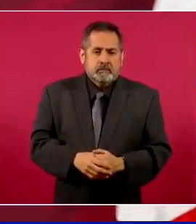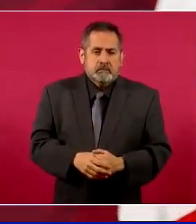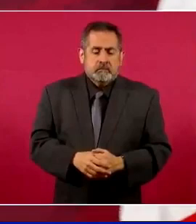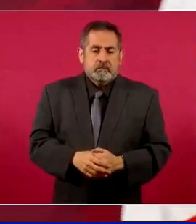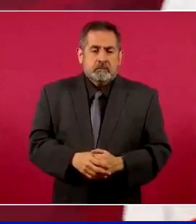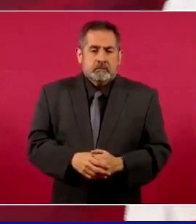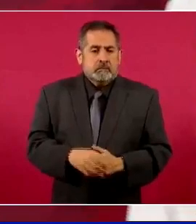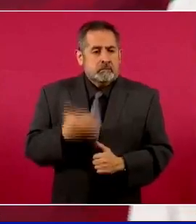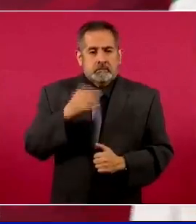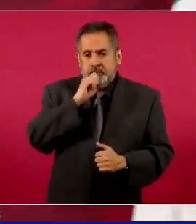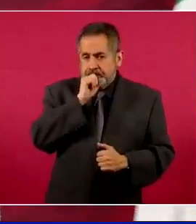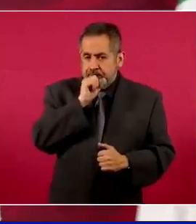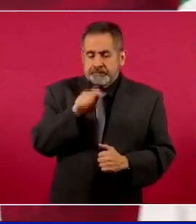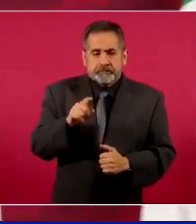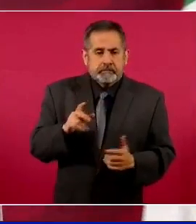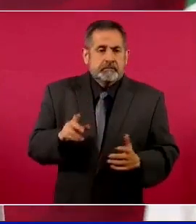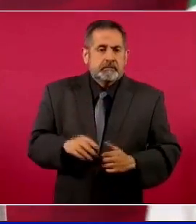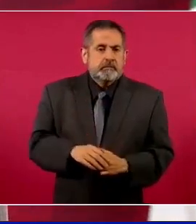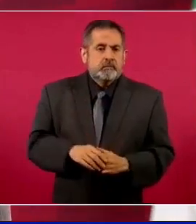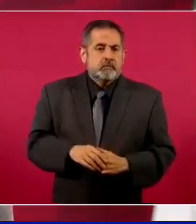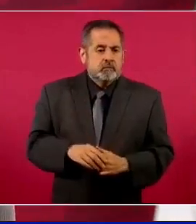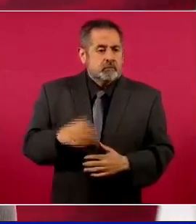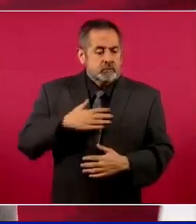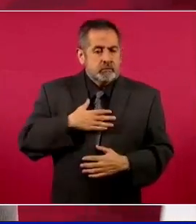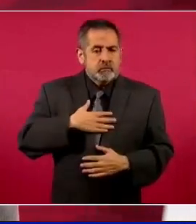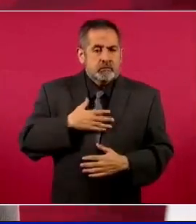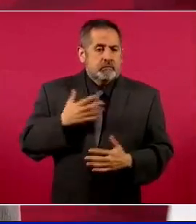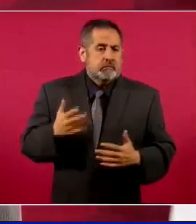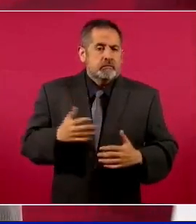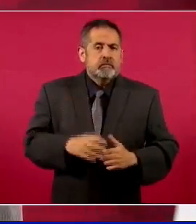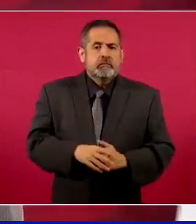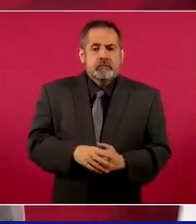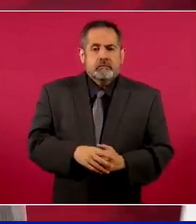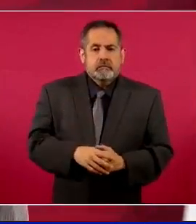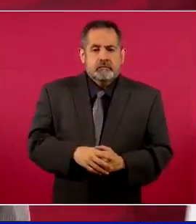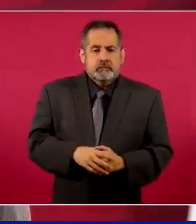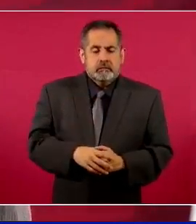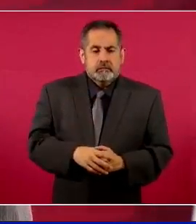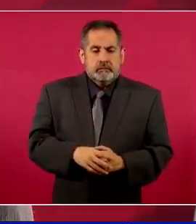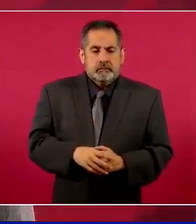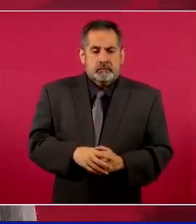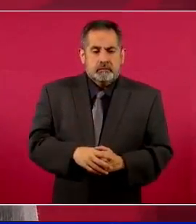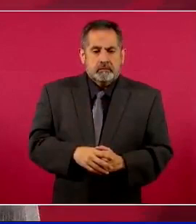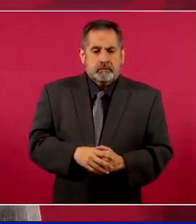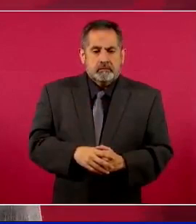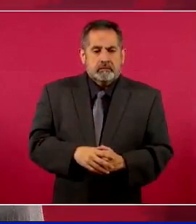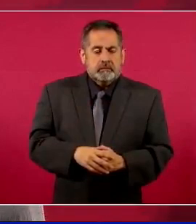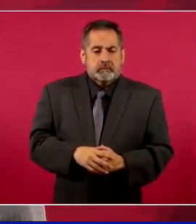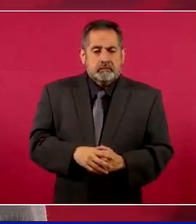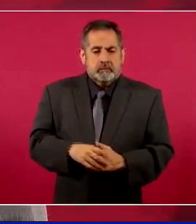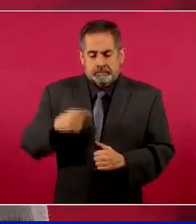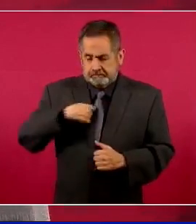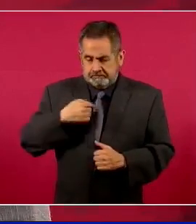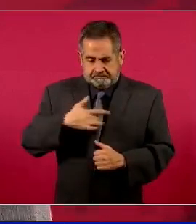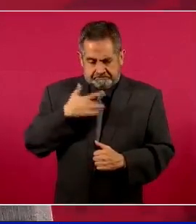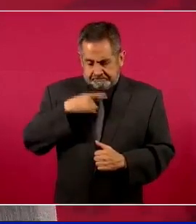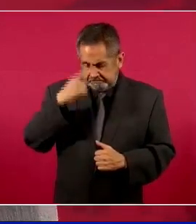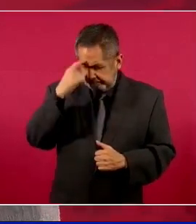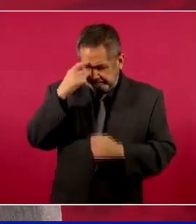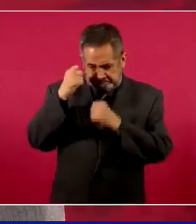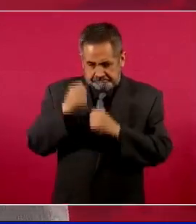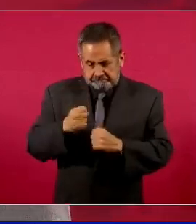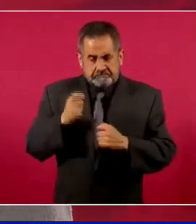Y yo estoy convencido